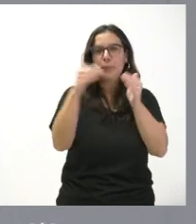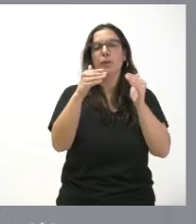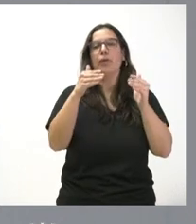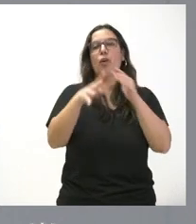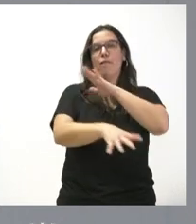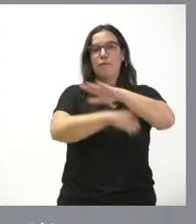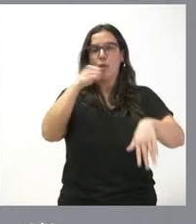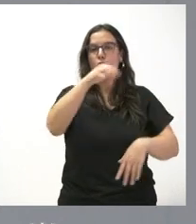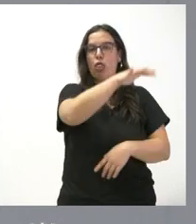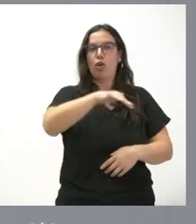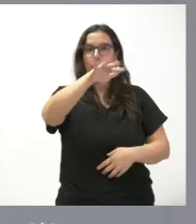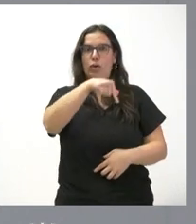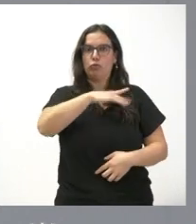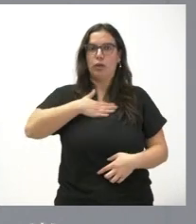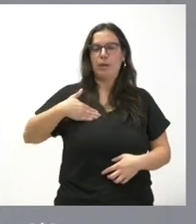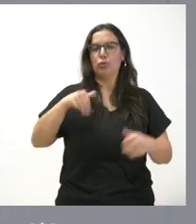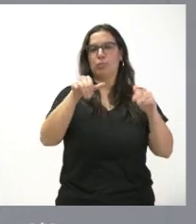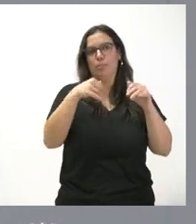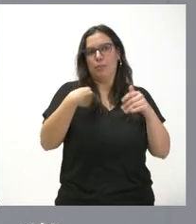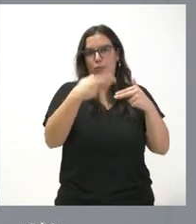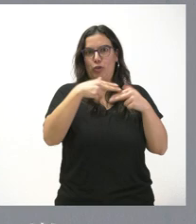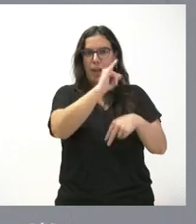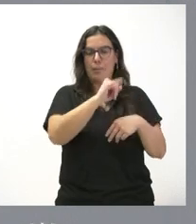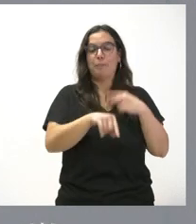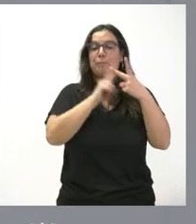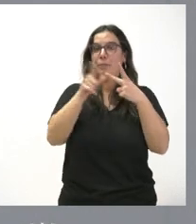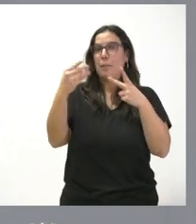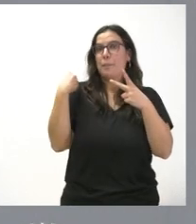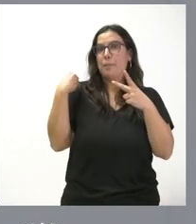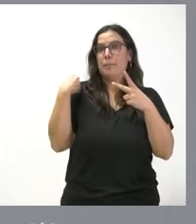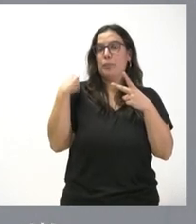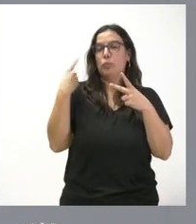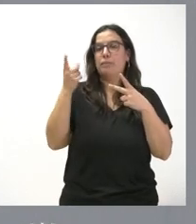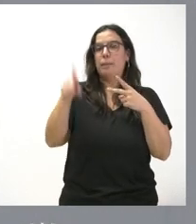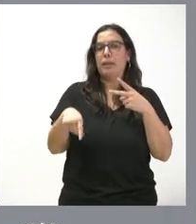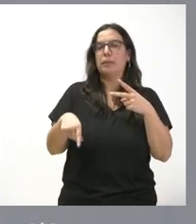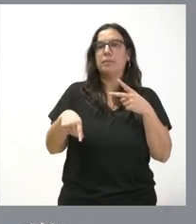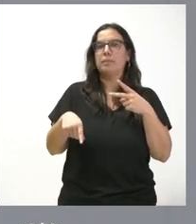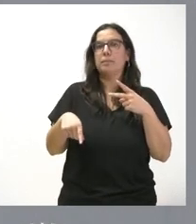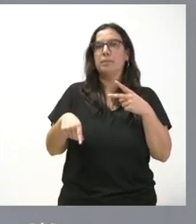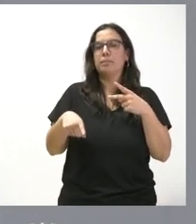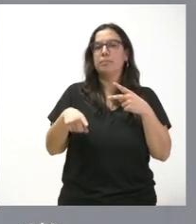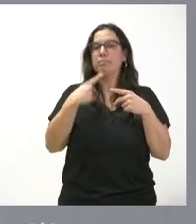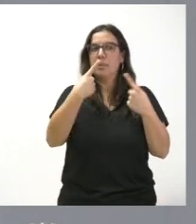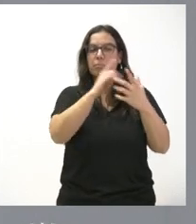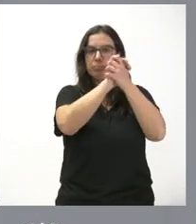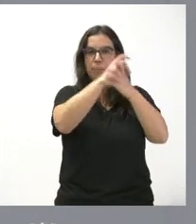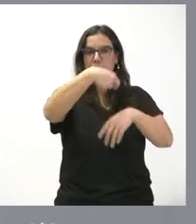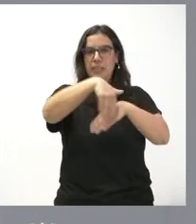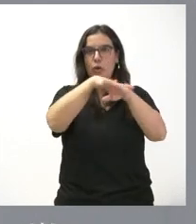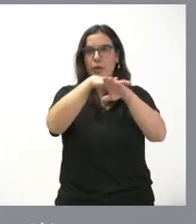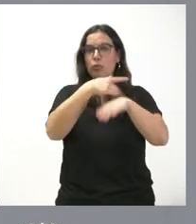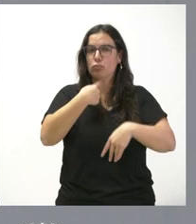en estas zonas transfronterizas preguntaba usted una cosa si felicitábamos al presidente del gobierno le